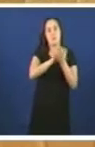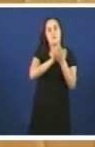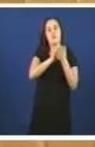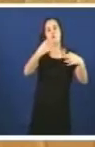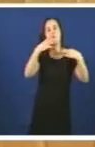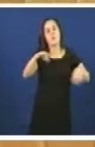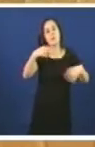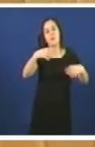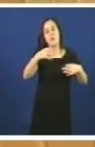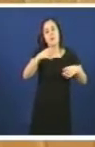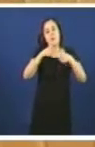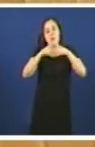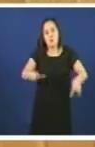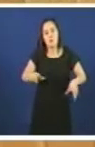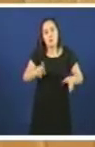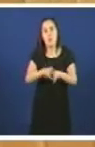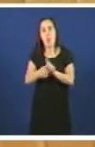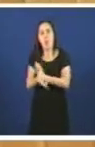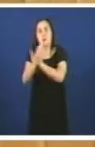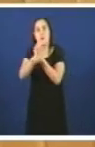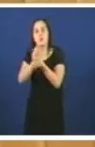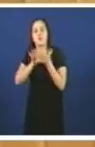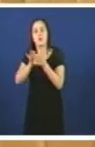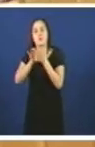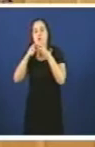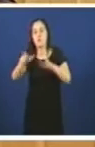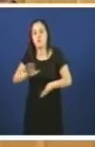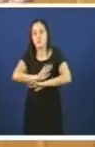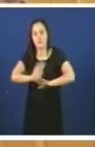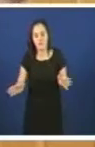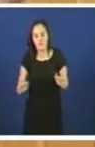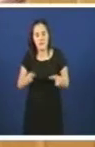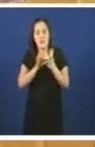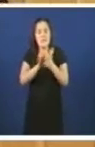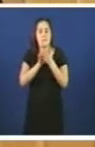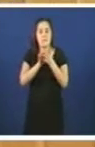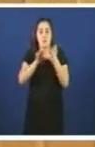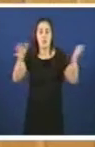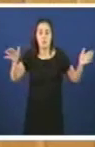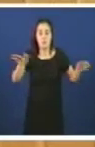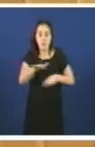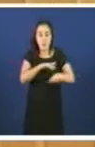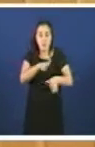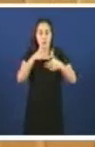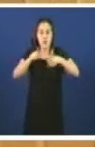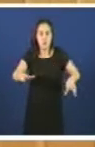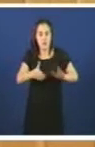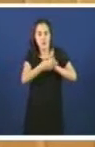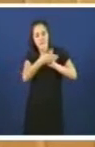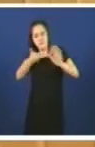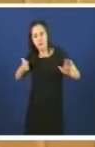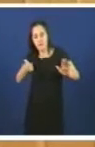servizos lingüísticos. Os equipos de normalización e dinamización lingüística nos centros de ensino desaparece o apartado